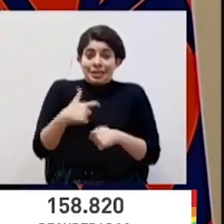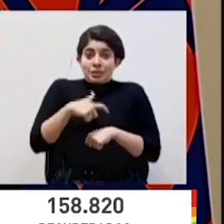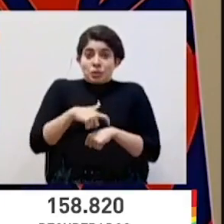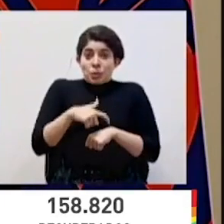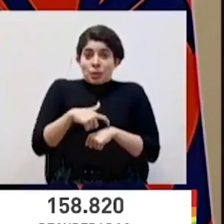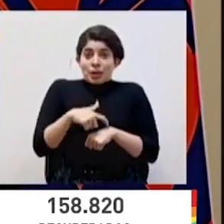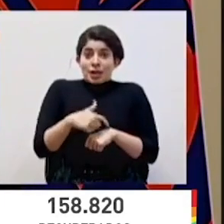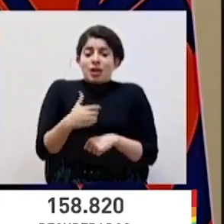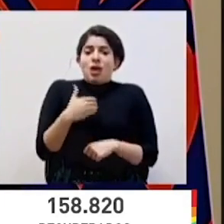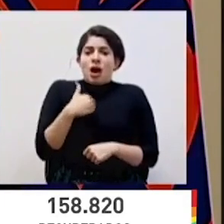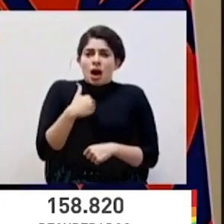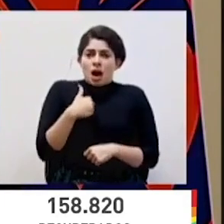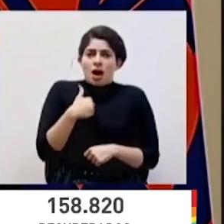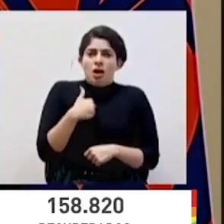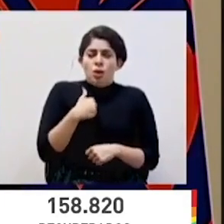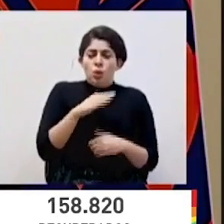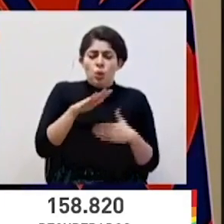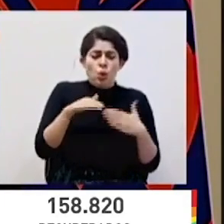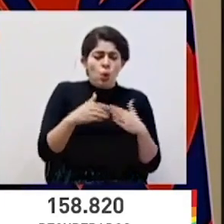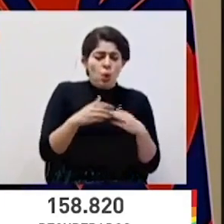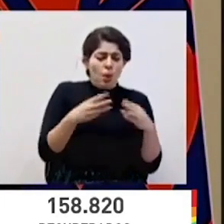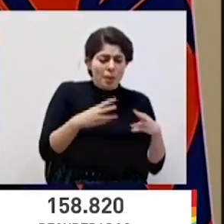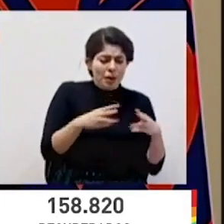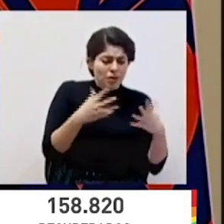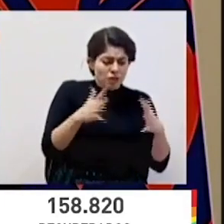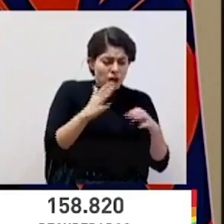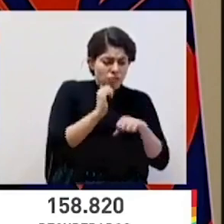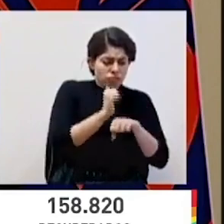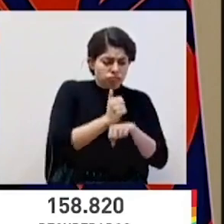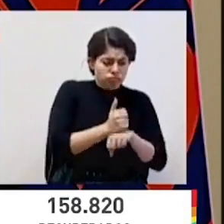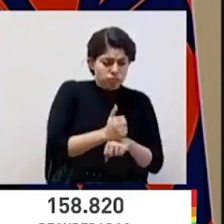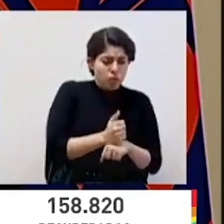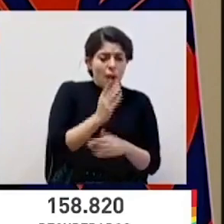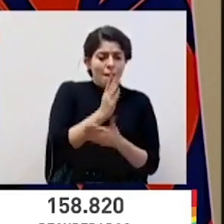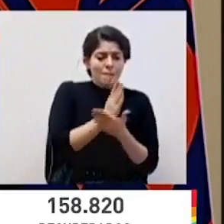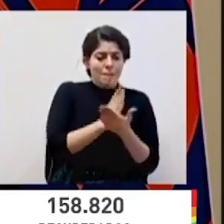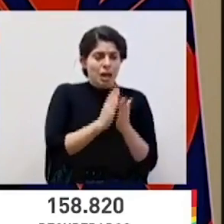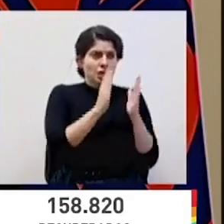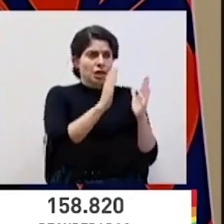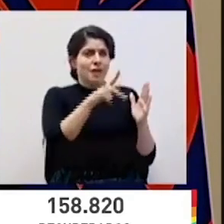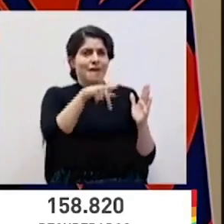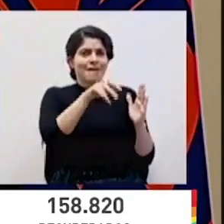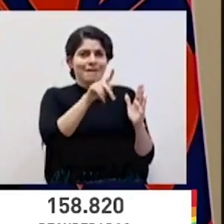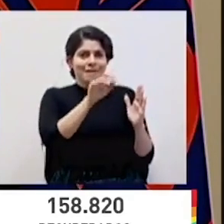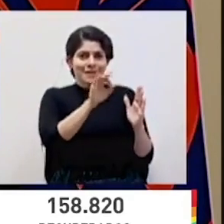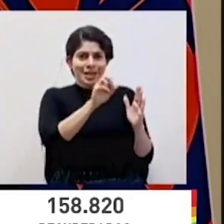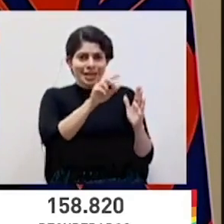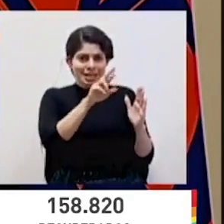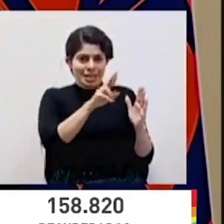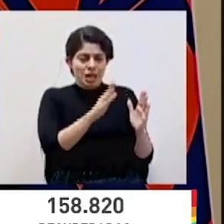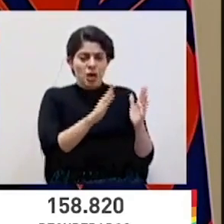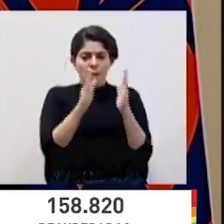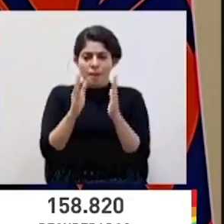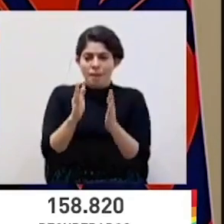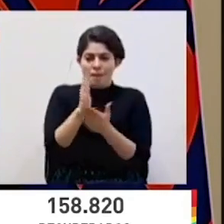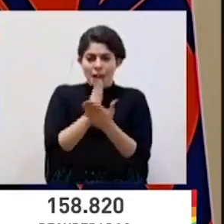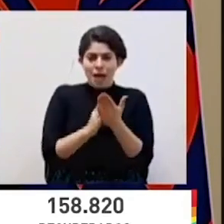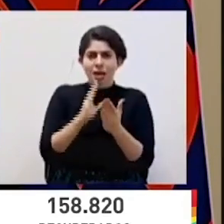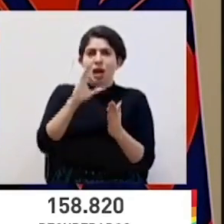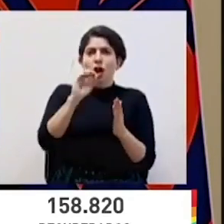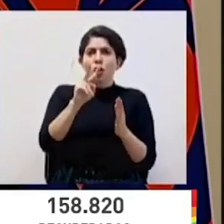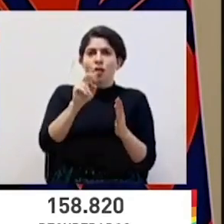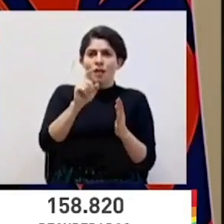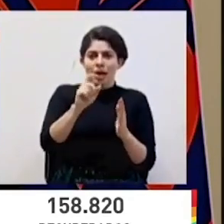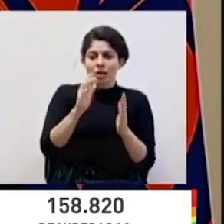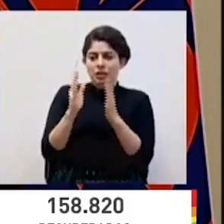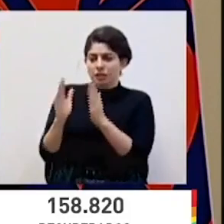los mecanismos establecidos. Una parte va por Pfizer, la otra parte va por COVAX y la otra parte